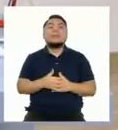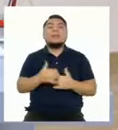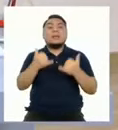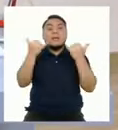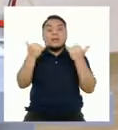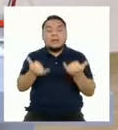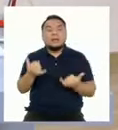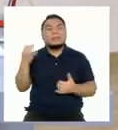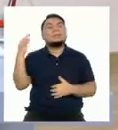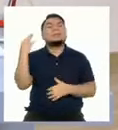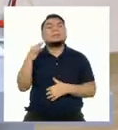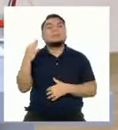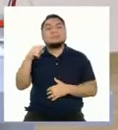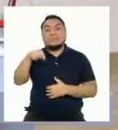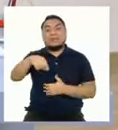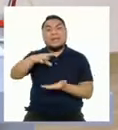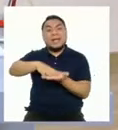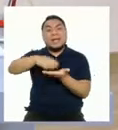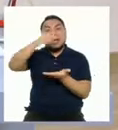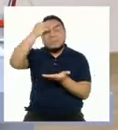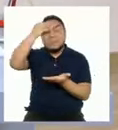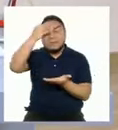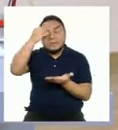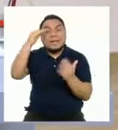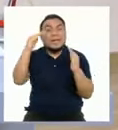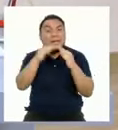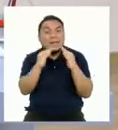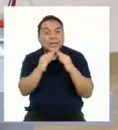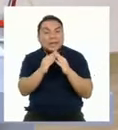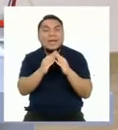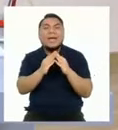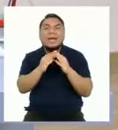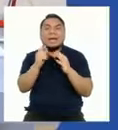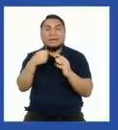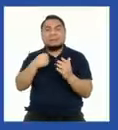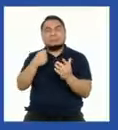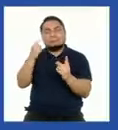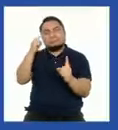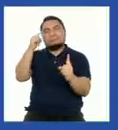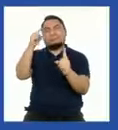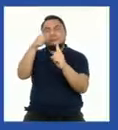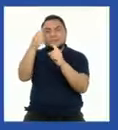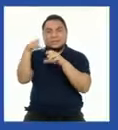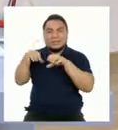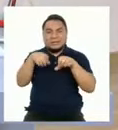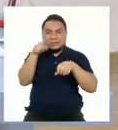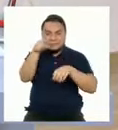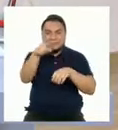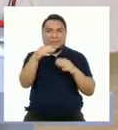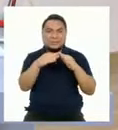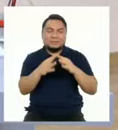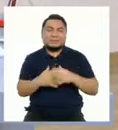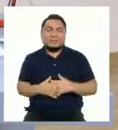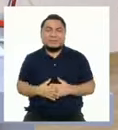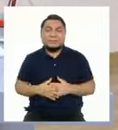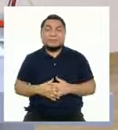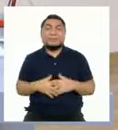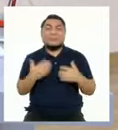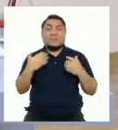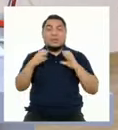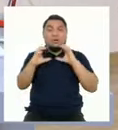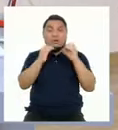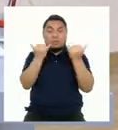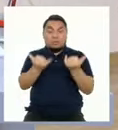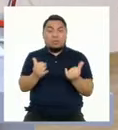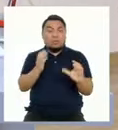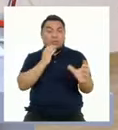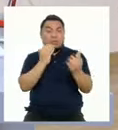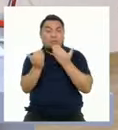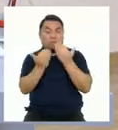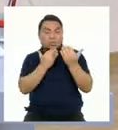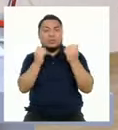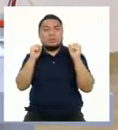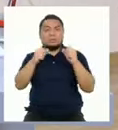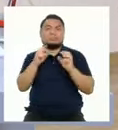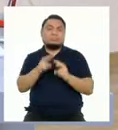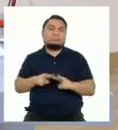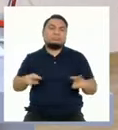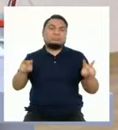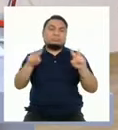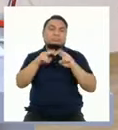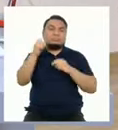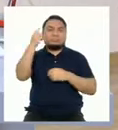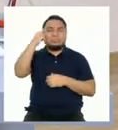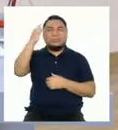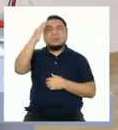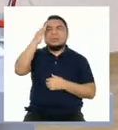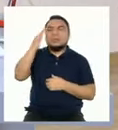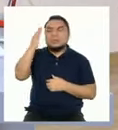Ahora, como siempre en Aprendo en Casa, tenemos un reto para ustedes. Lo que hemos conversado hoy les servirá para